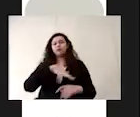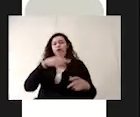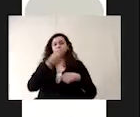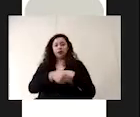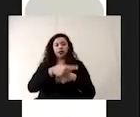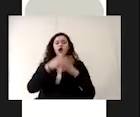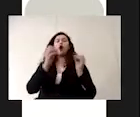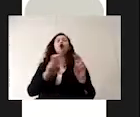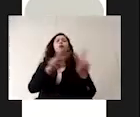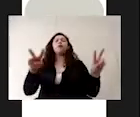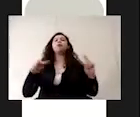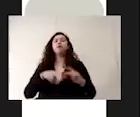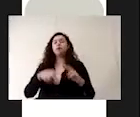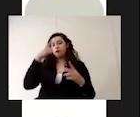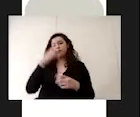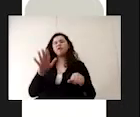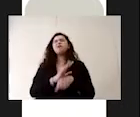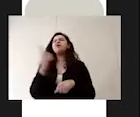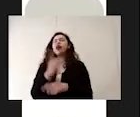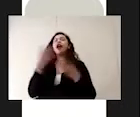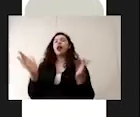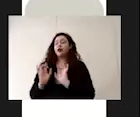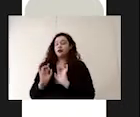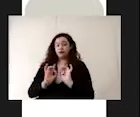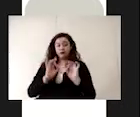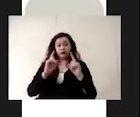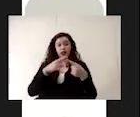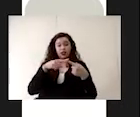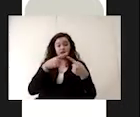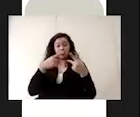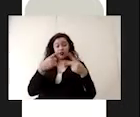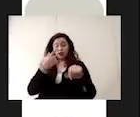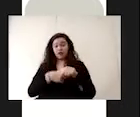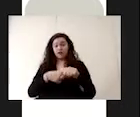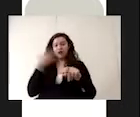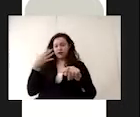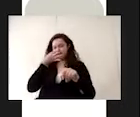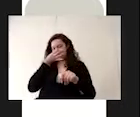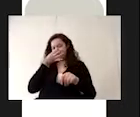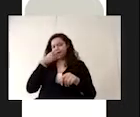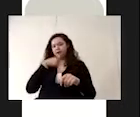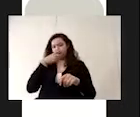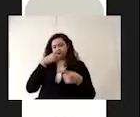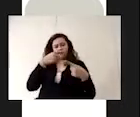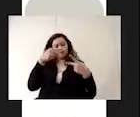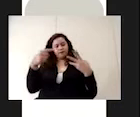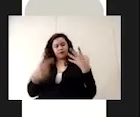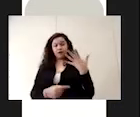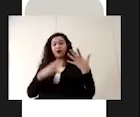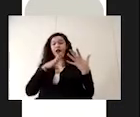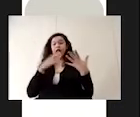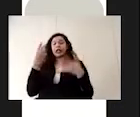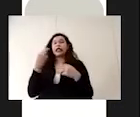o vulnerabilidad debido a que todas estas situaciones que acabamos de mencionar disminuyen el nivel